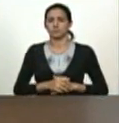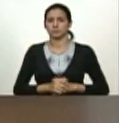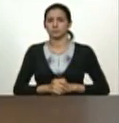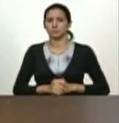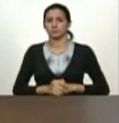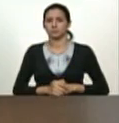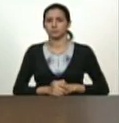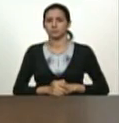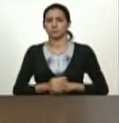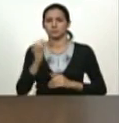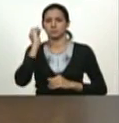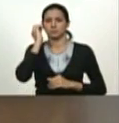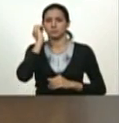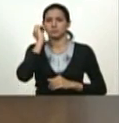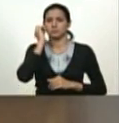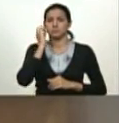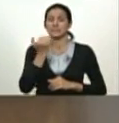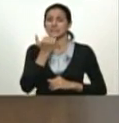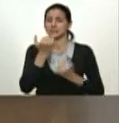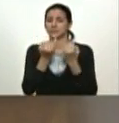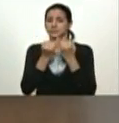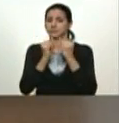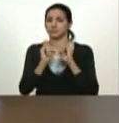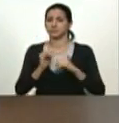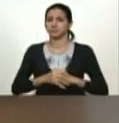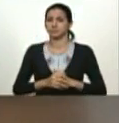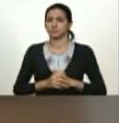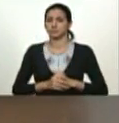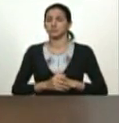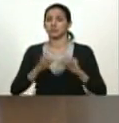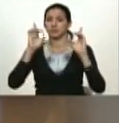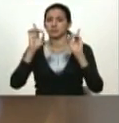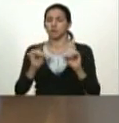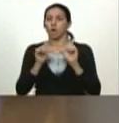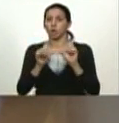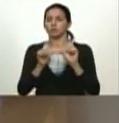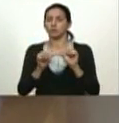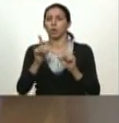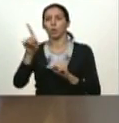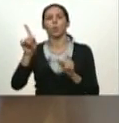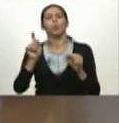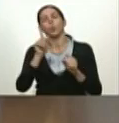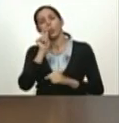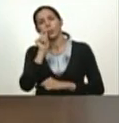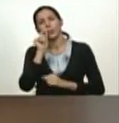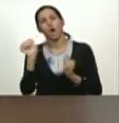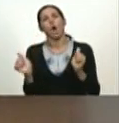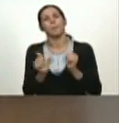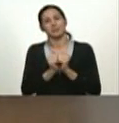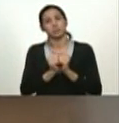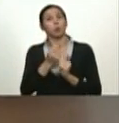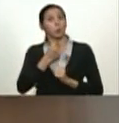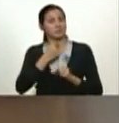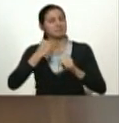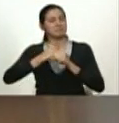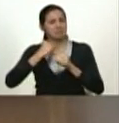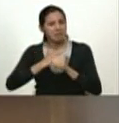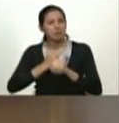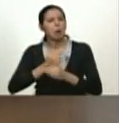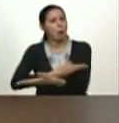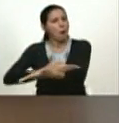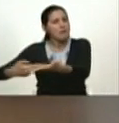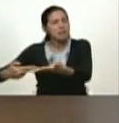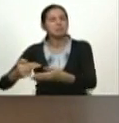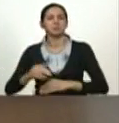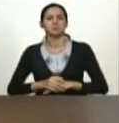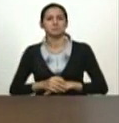ya para ir finalizando he decidido ratificar a un gran compañero trabajador honesto que lleva el